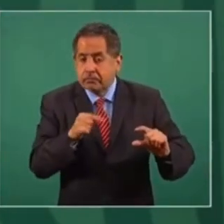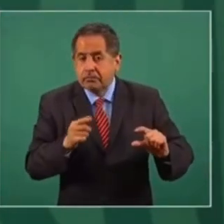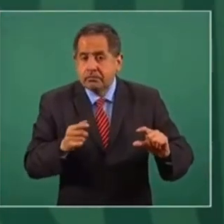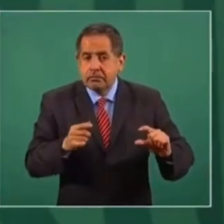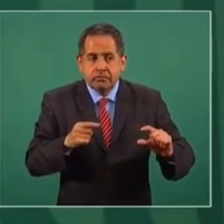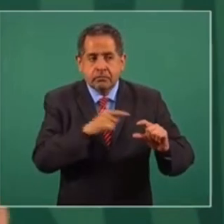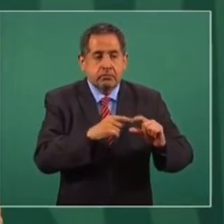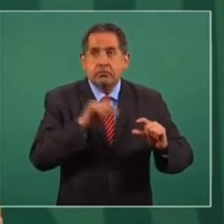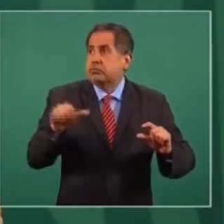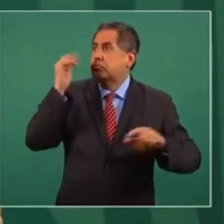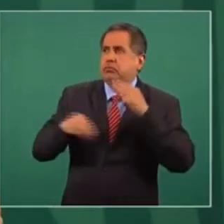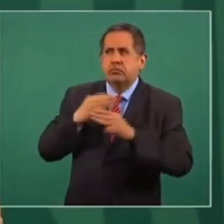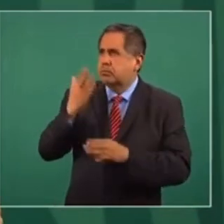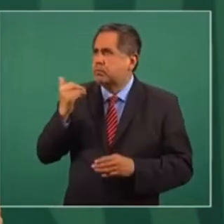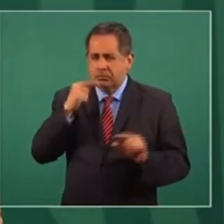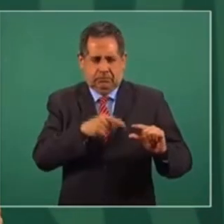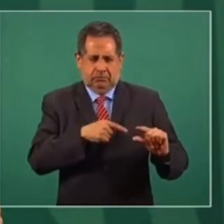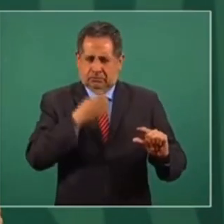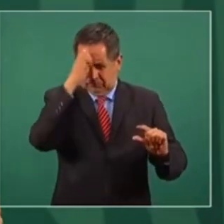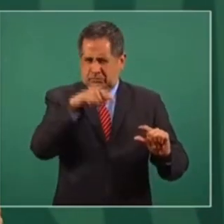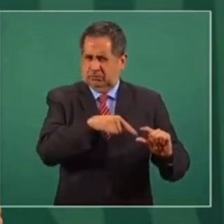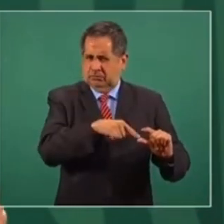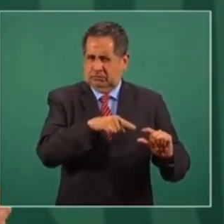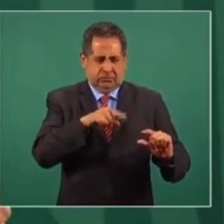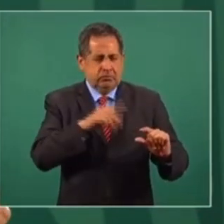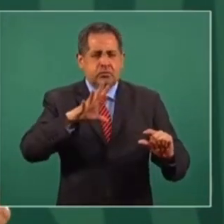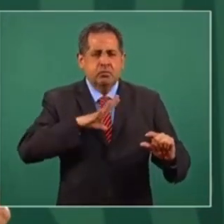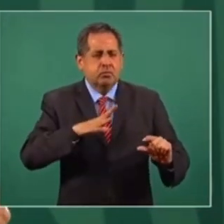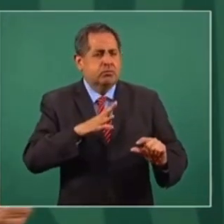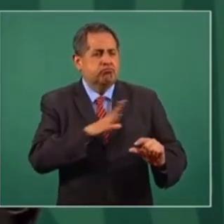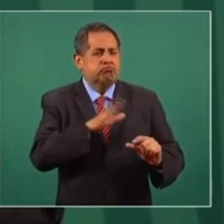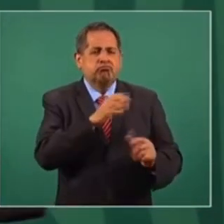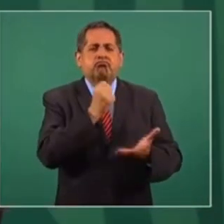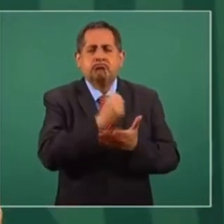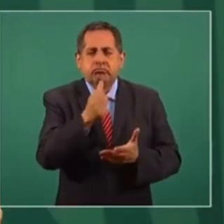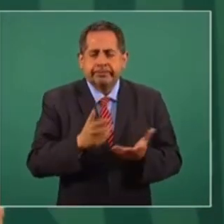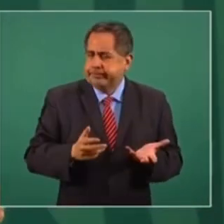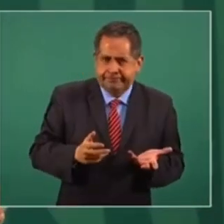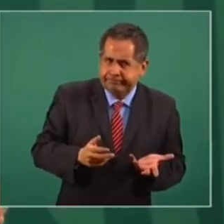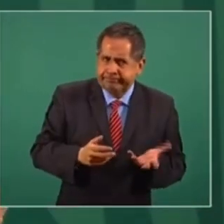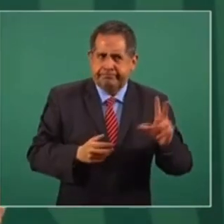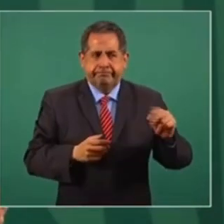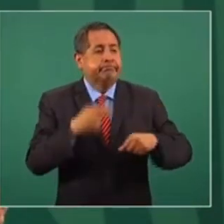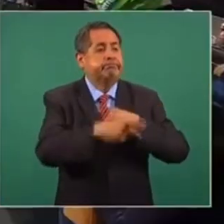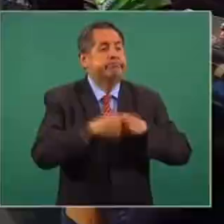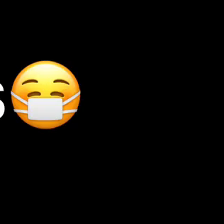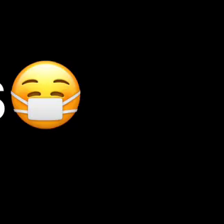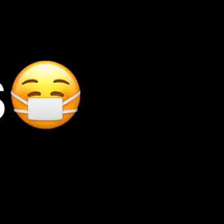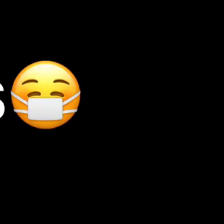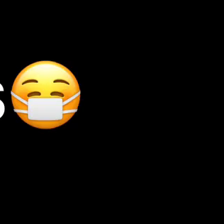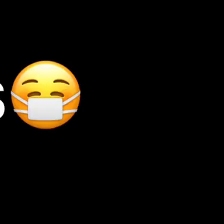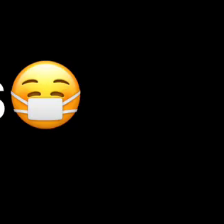no se está aplicando en otras partes o no tiene la calidad suficiente, pues no se va a poner en riesgo la gente.